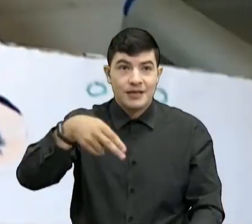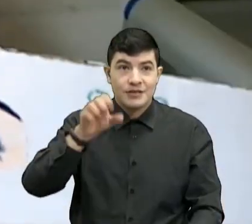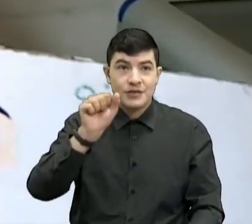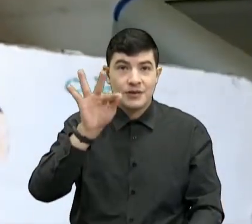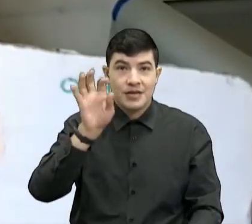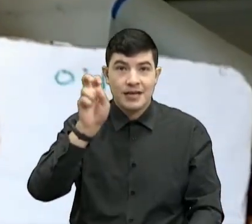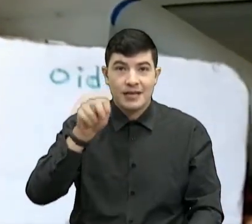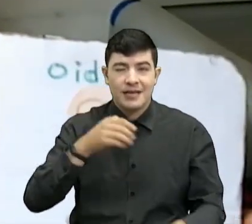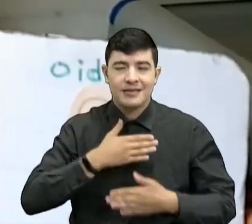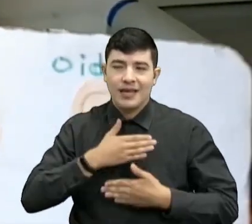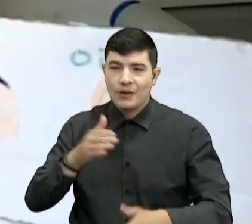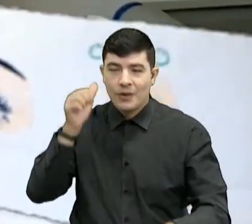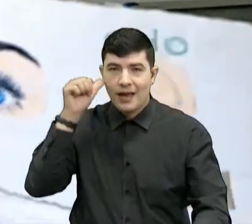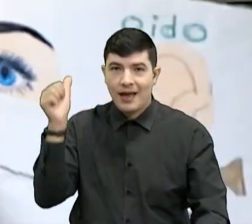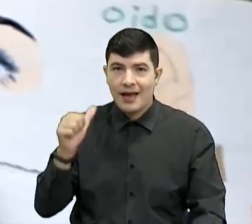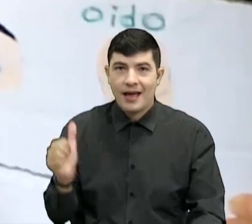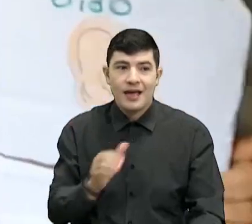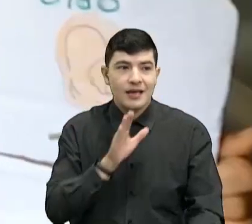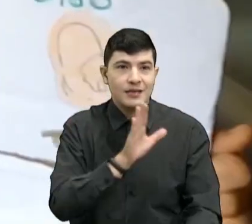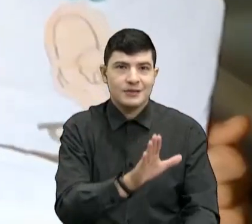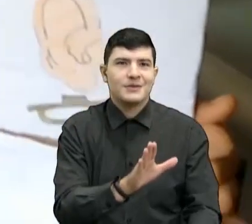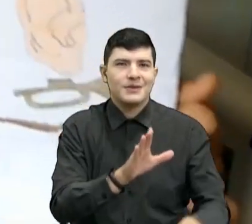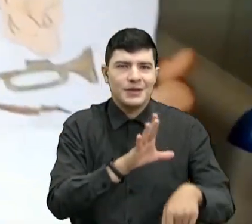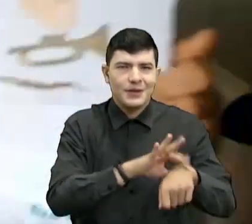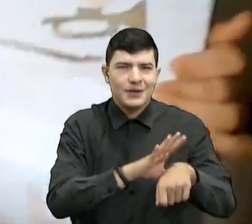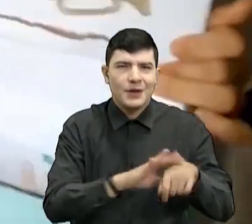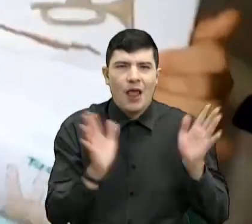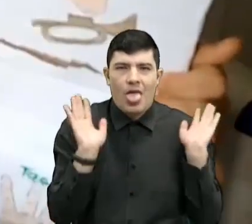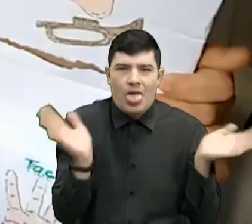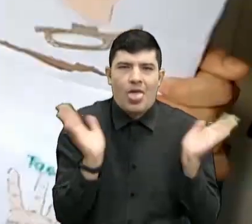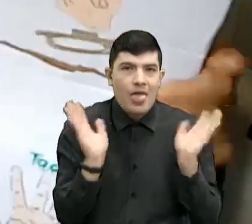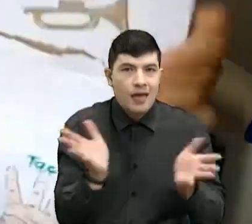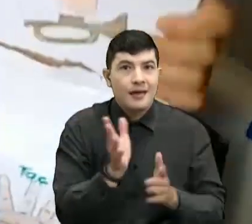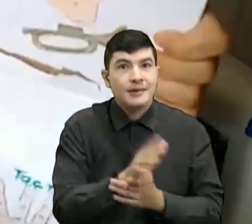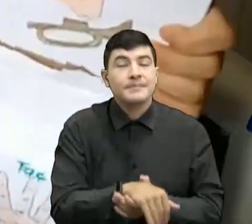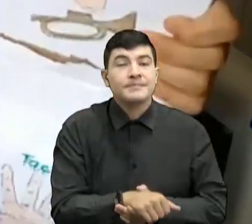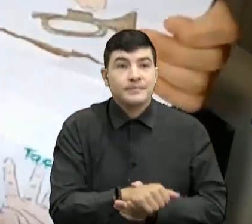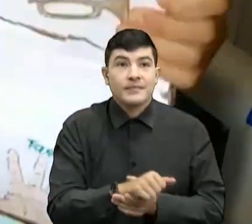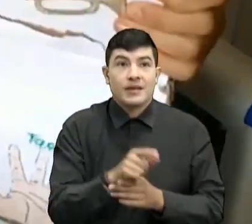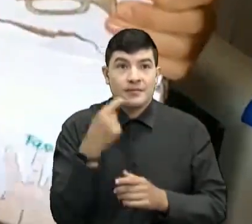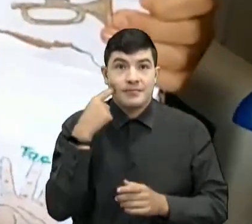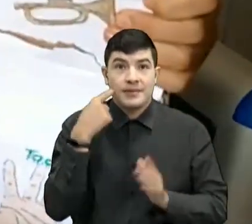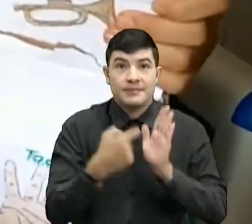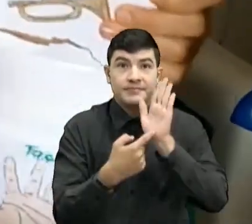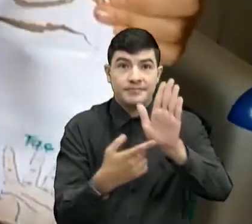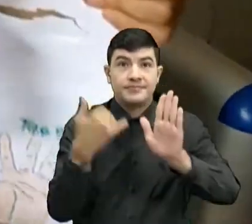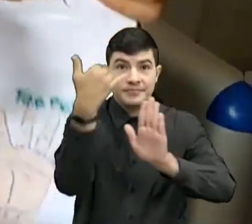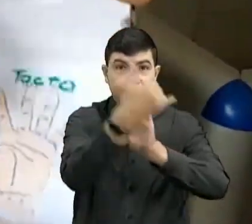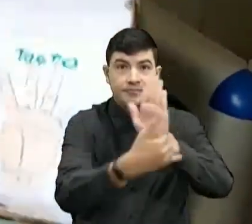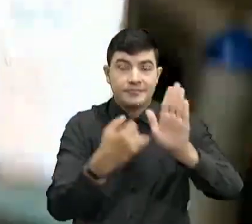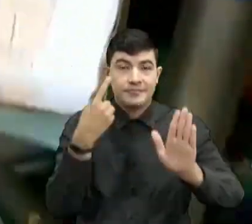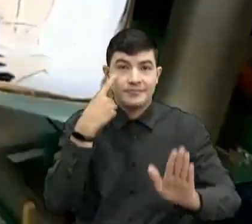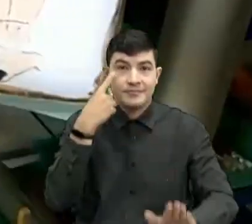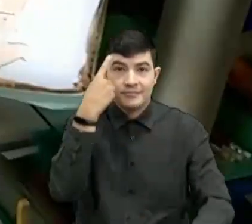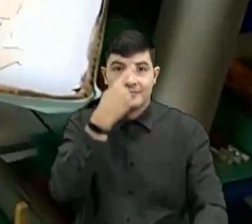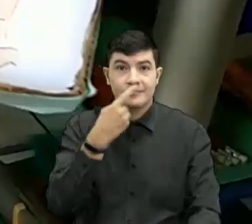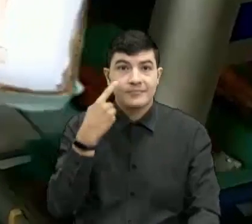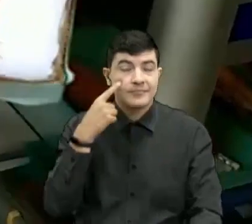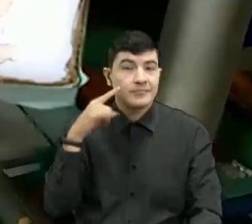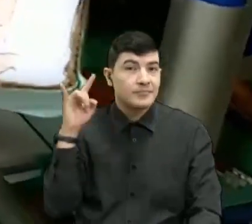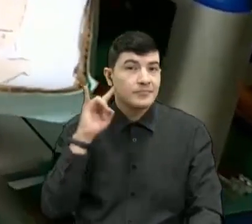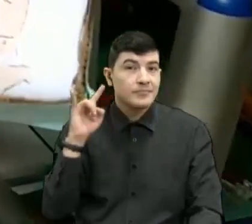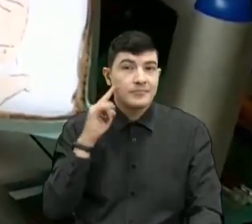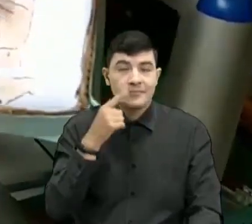Anita y el Doctor P. Esto es mi caja de los sencillos. La vista, el oído, el